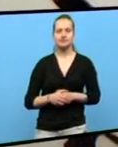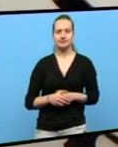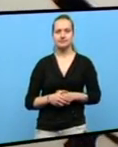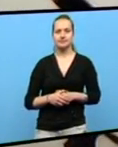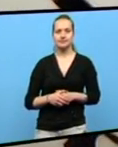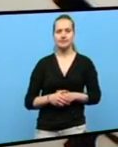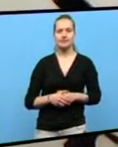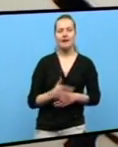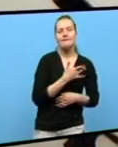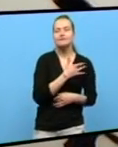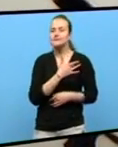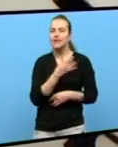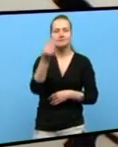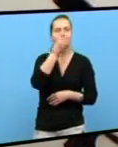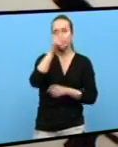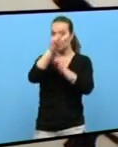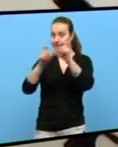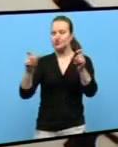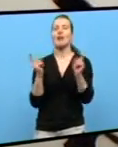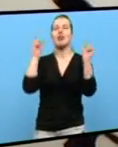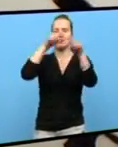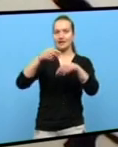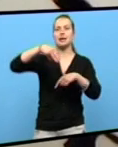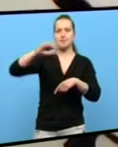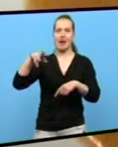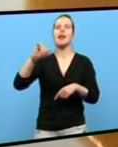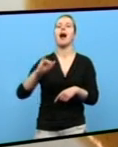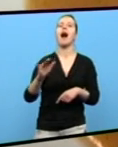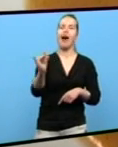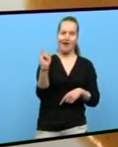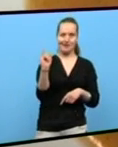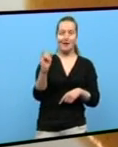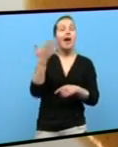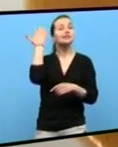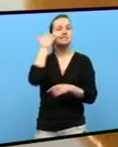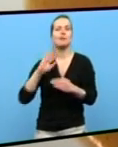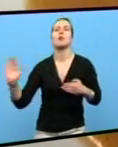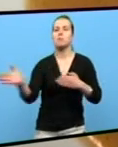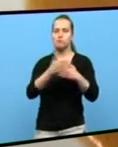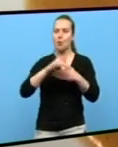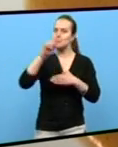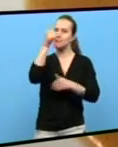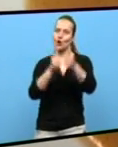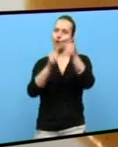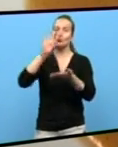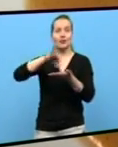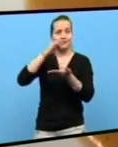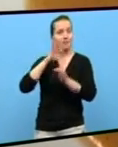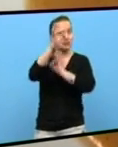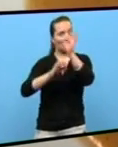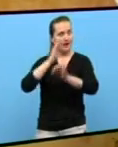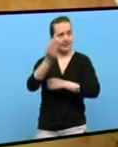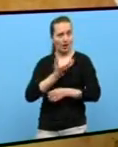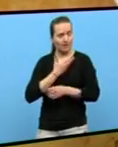Os amantes da gastronomía tamén teñen unha cita en Meira, onde este sábado se clausura o primeiro concurso de tapas organizado polo